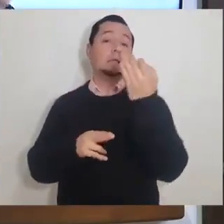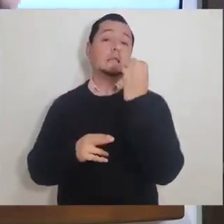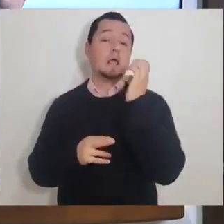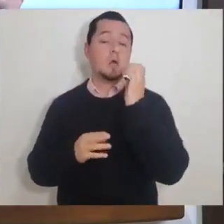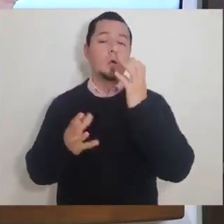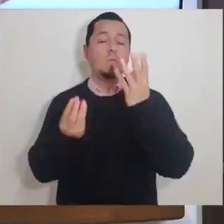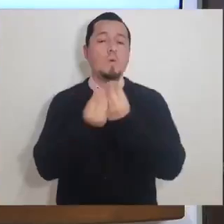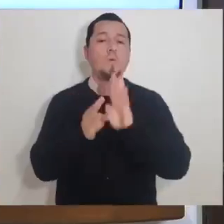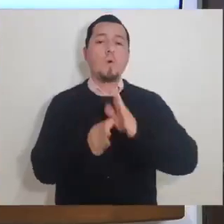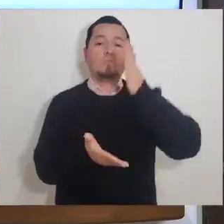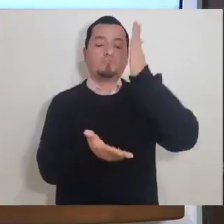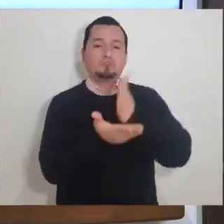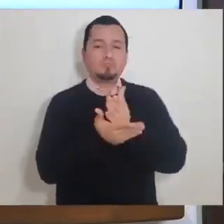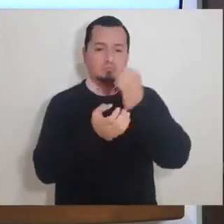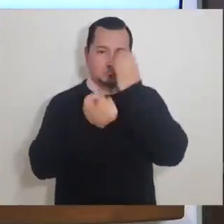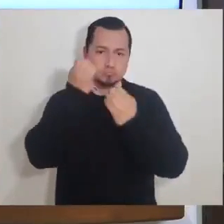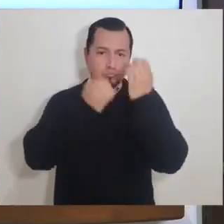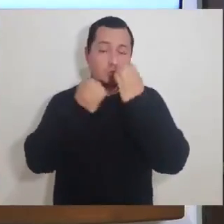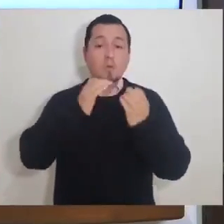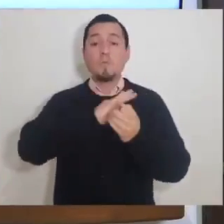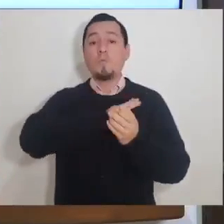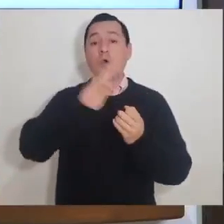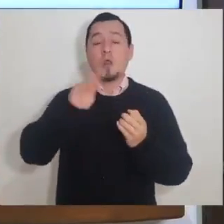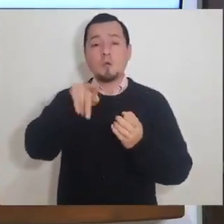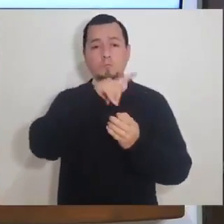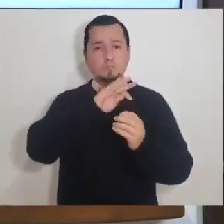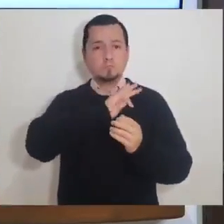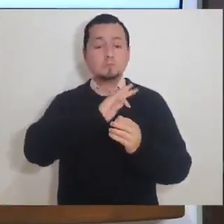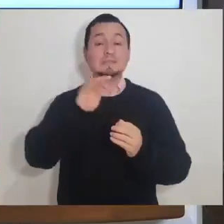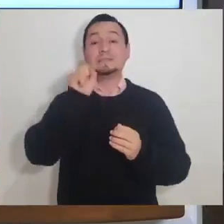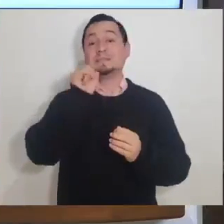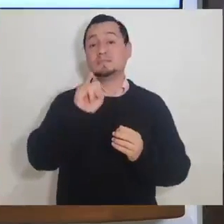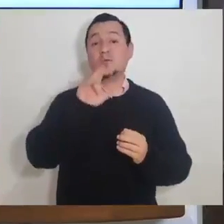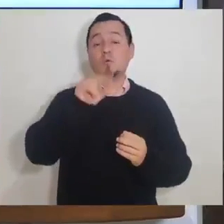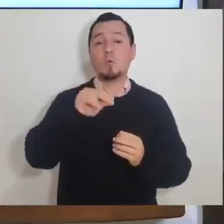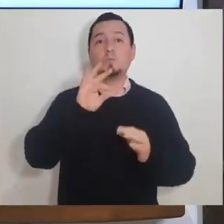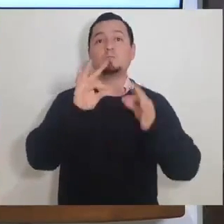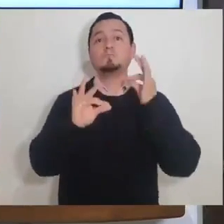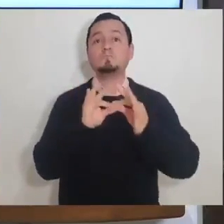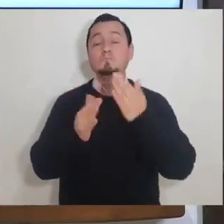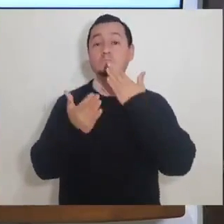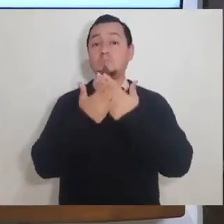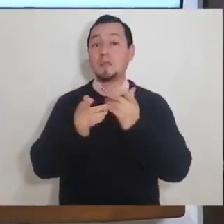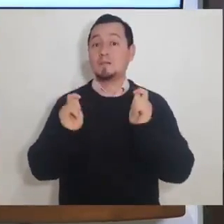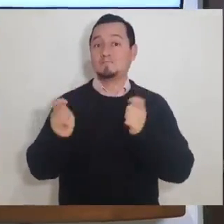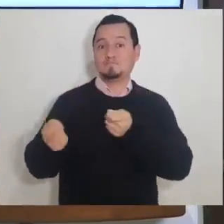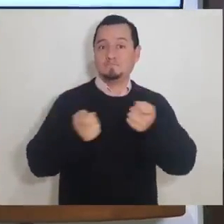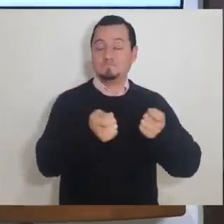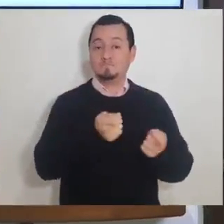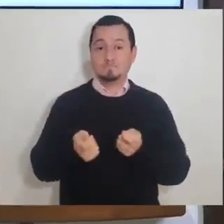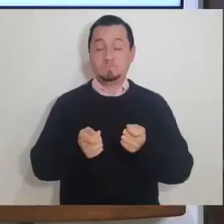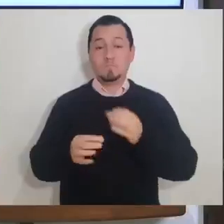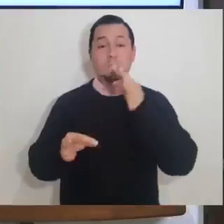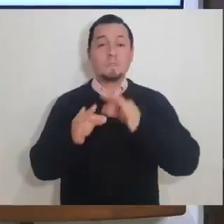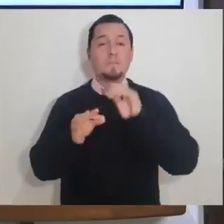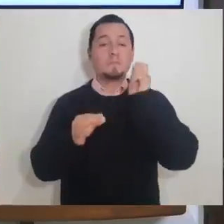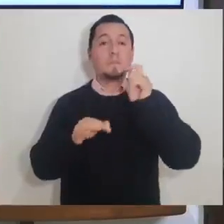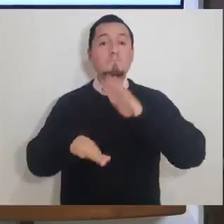será hasta el 15 de enero que podemos hacer un corte y una evaluación para poder verificar que verdaderamente hayamos logrado estabilizar